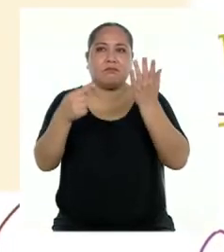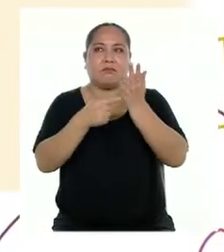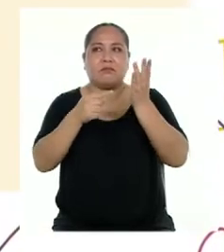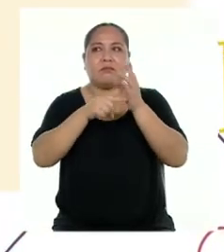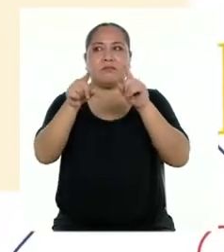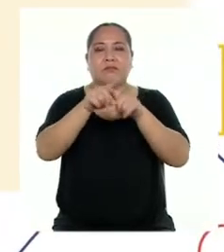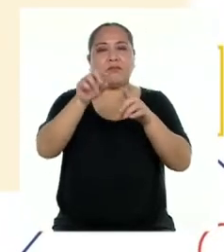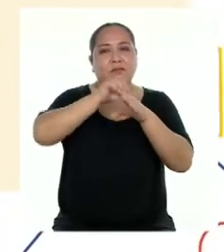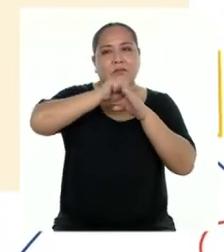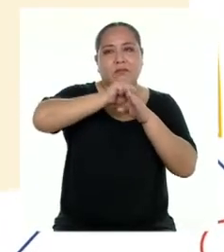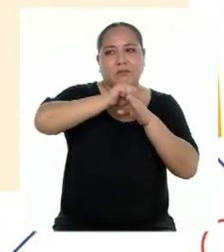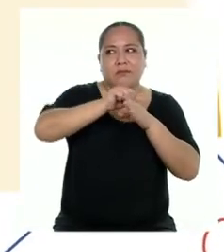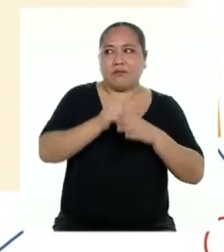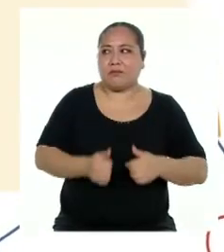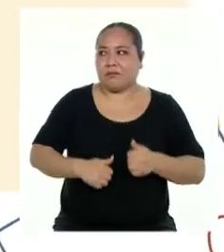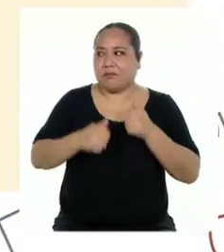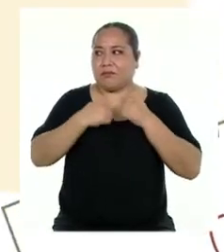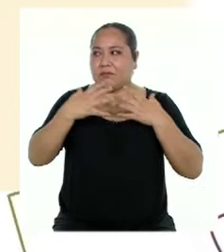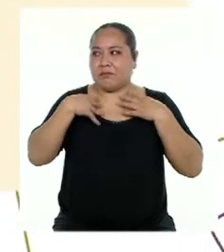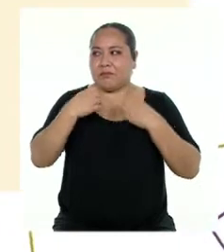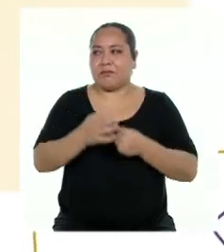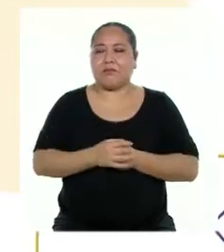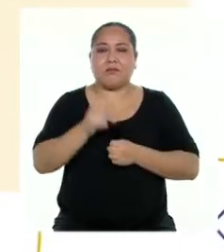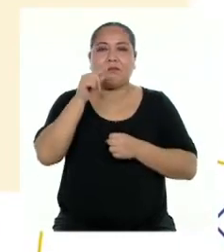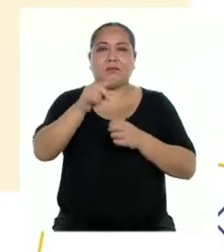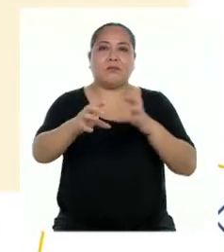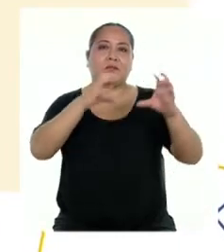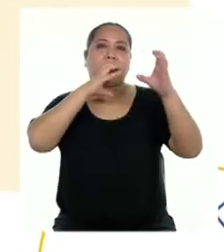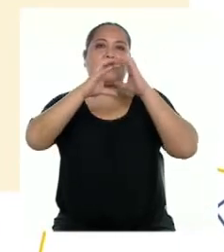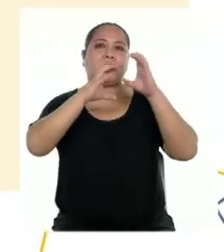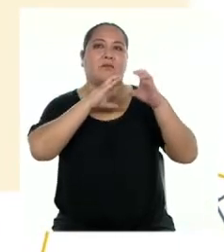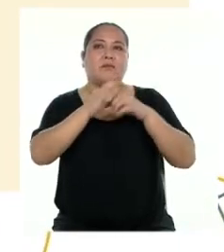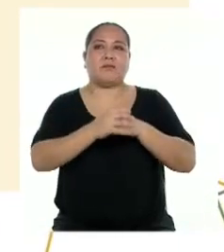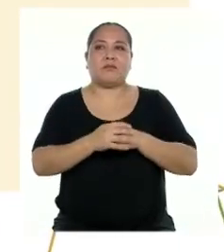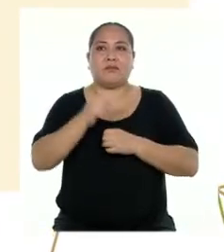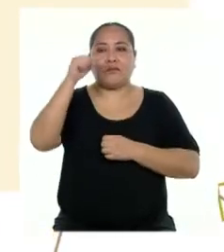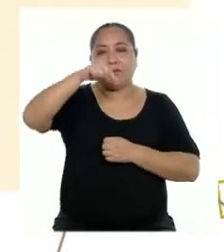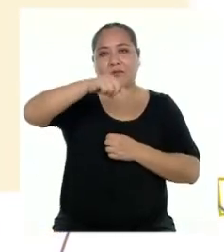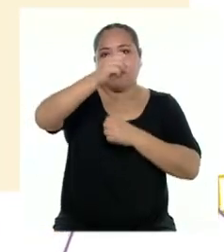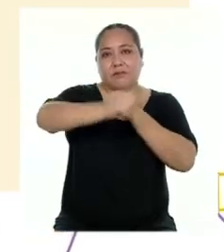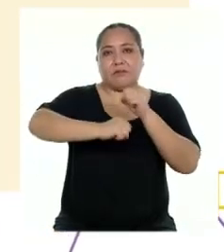las prácticas de vida saludable y la comunicación S-2020?